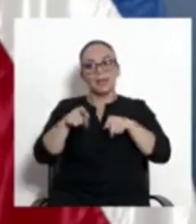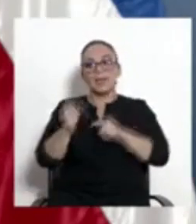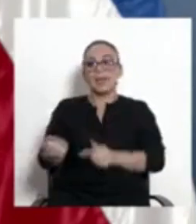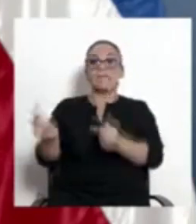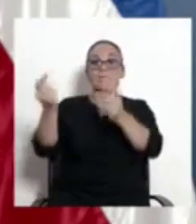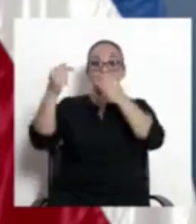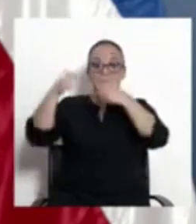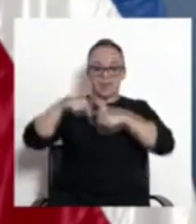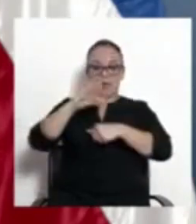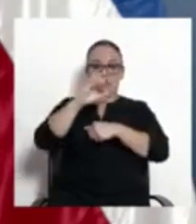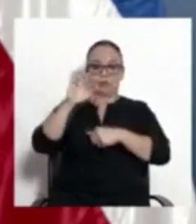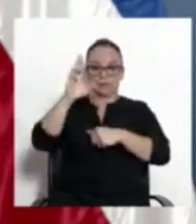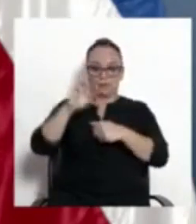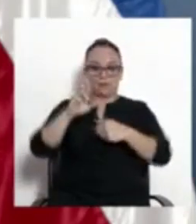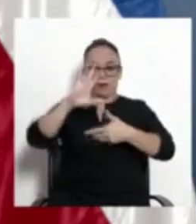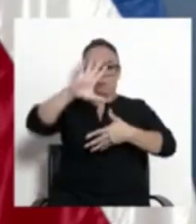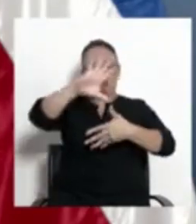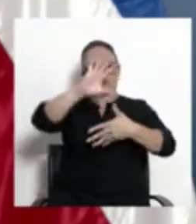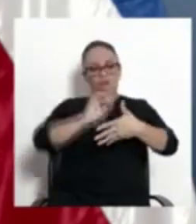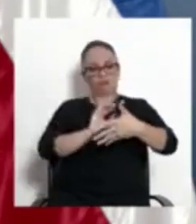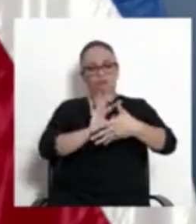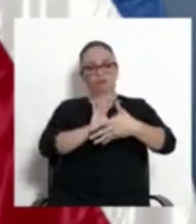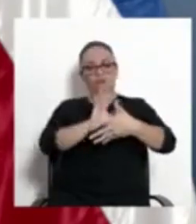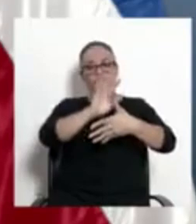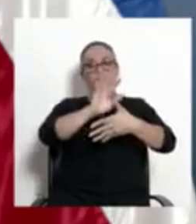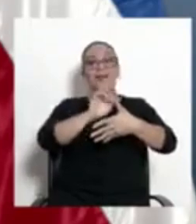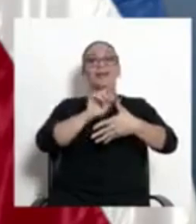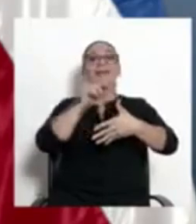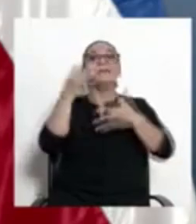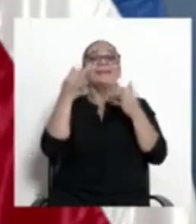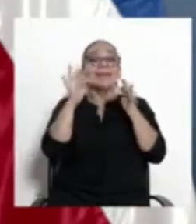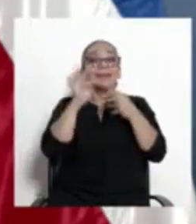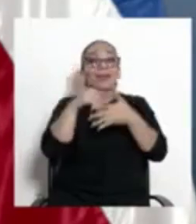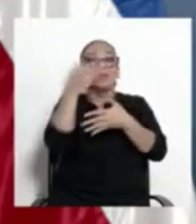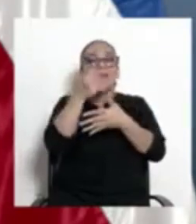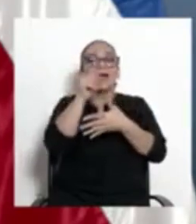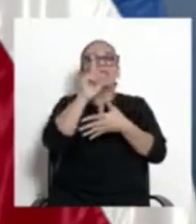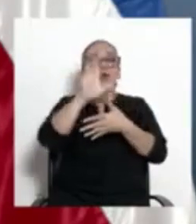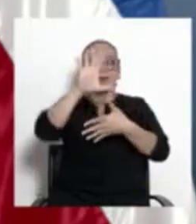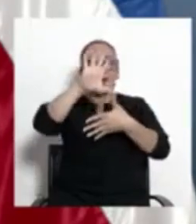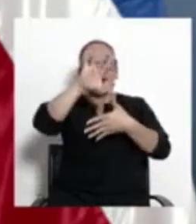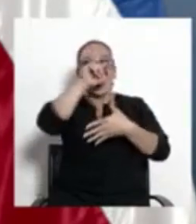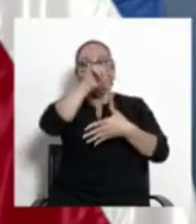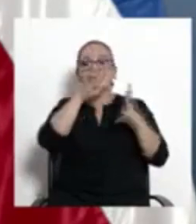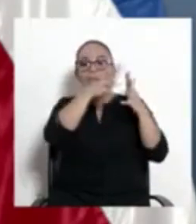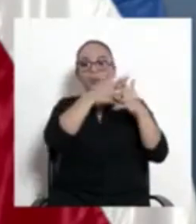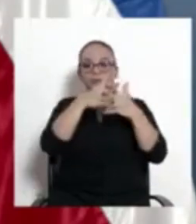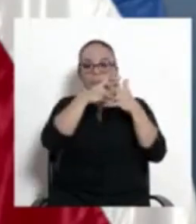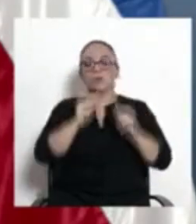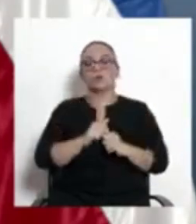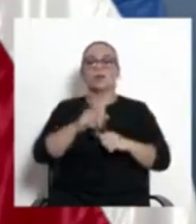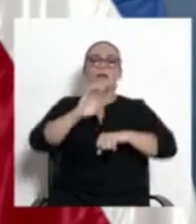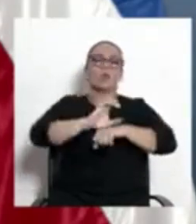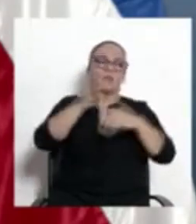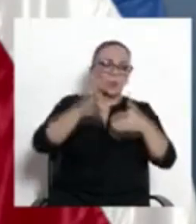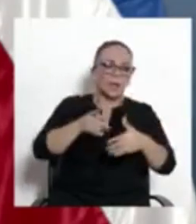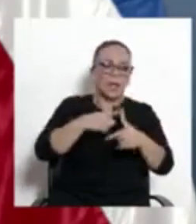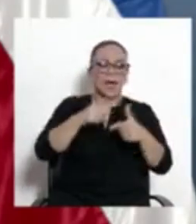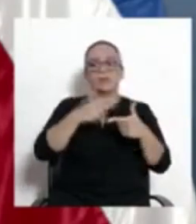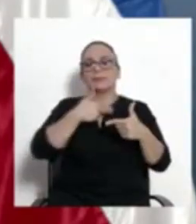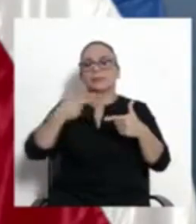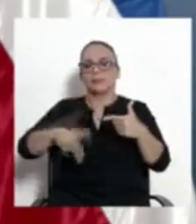tratando de fundamentalmente llegar a los Estados Unidos, gente venezolana, ecuatoriana, china, colombiana.